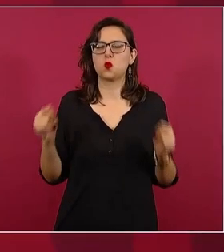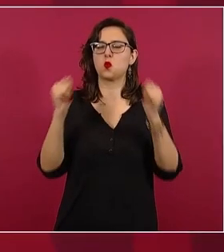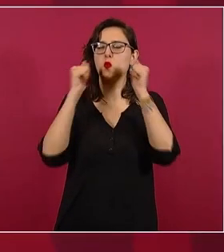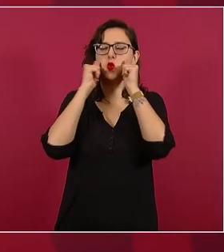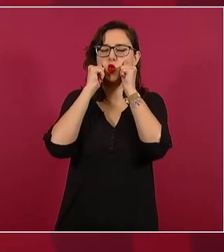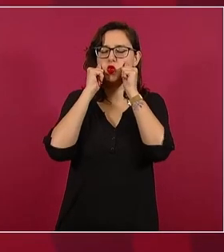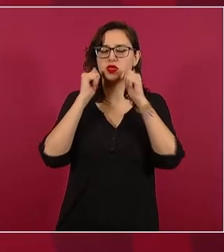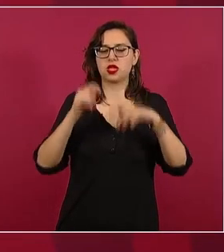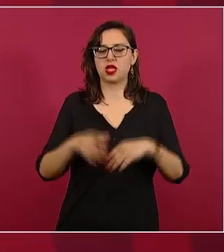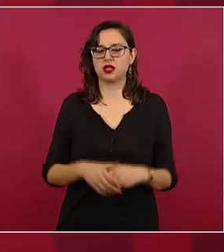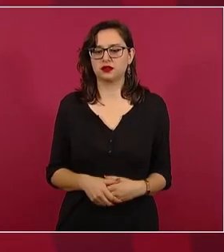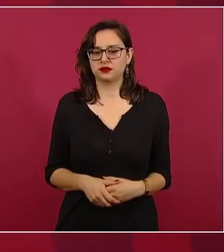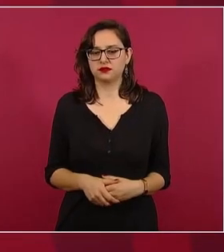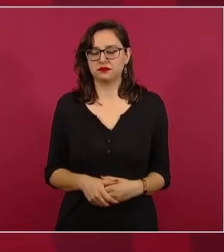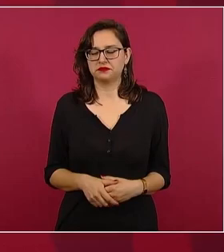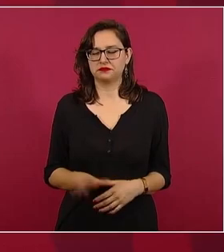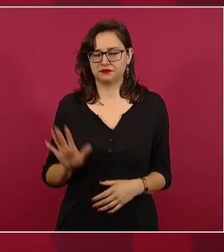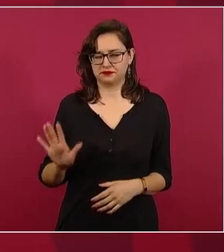y va a volver